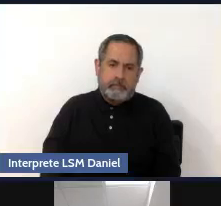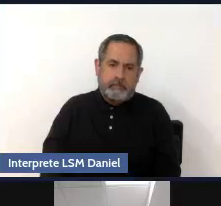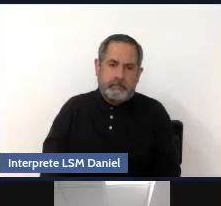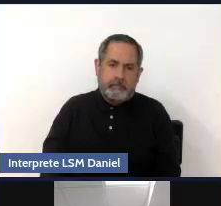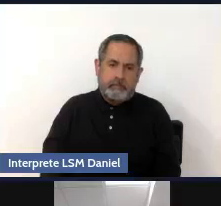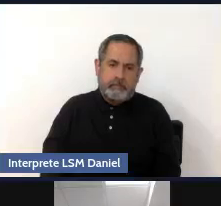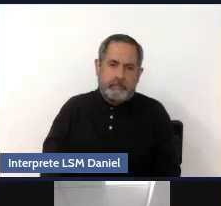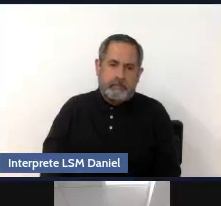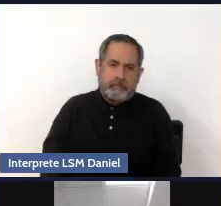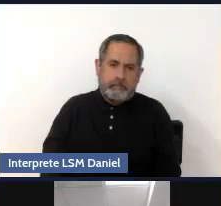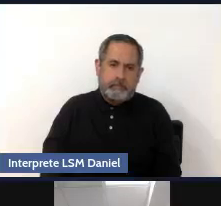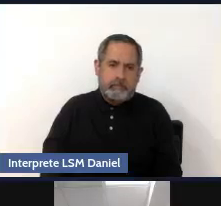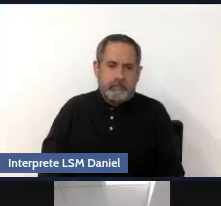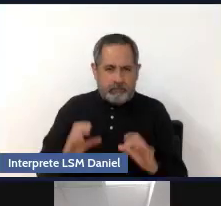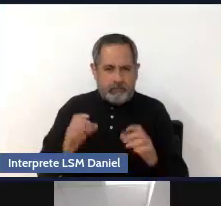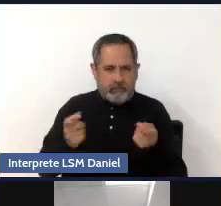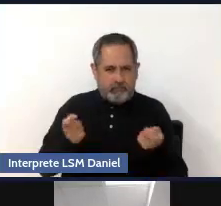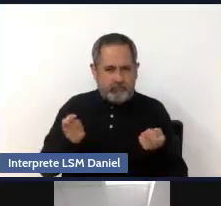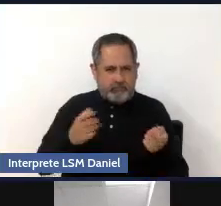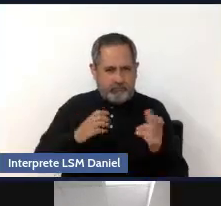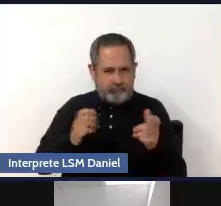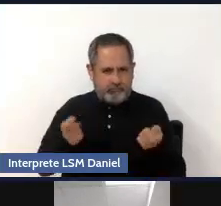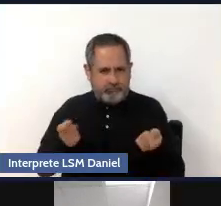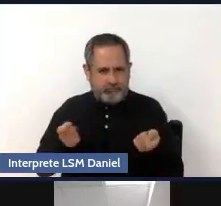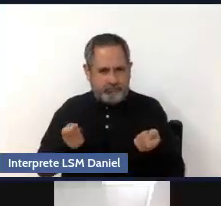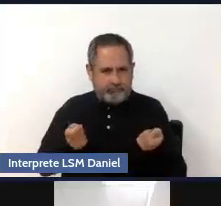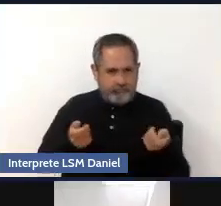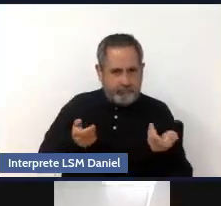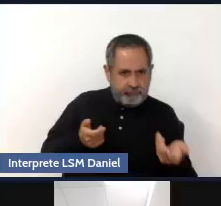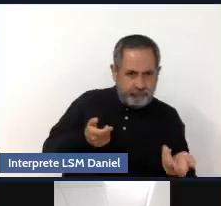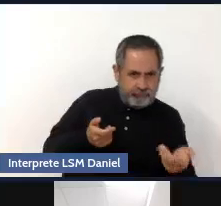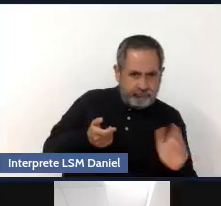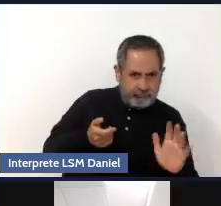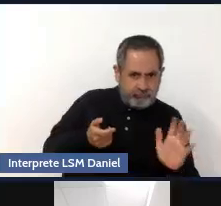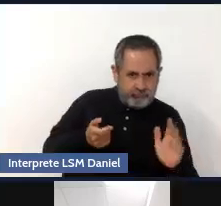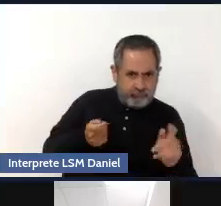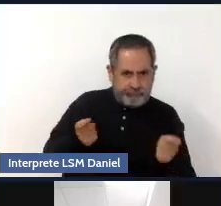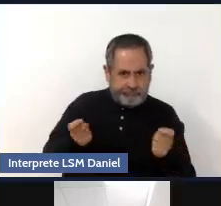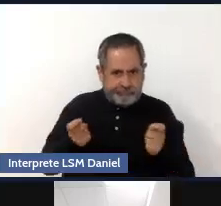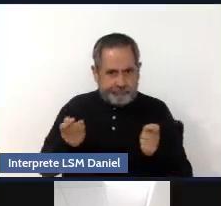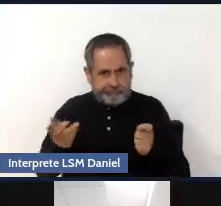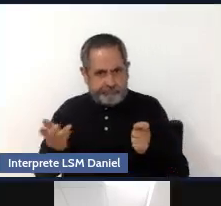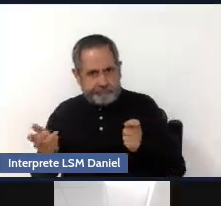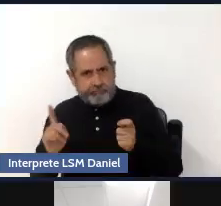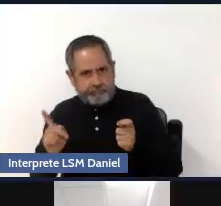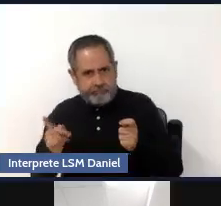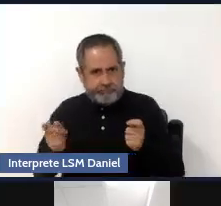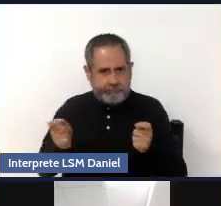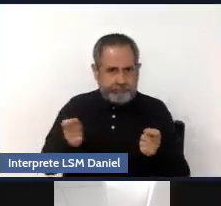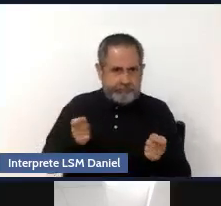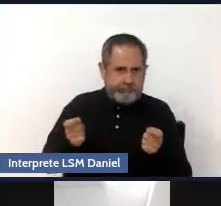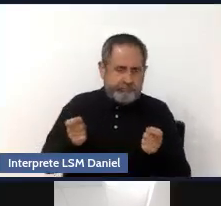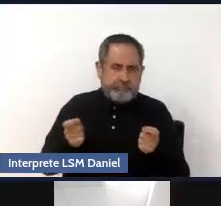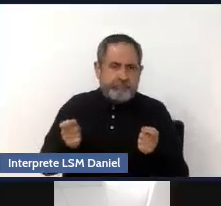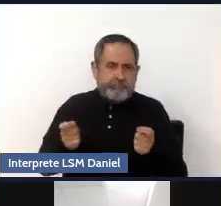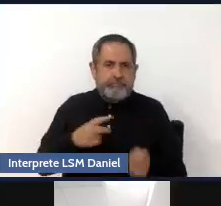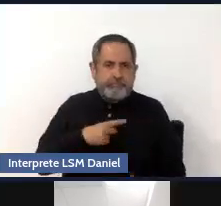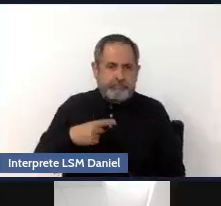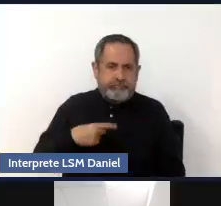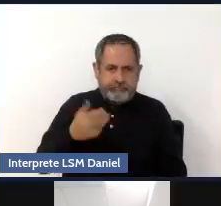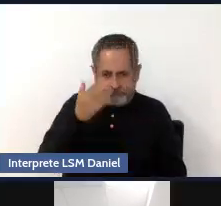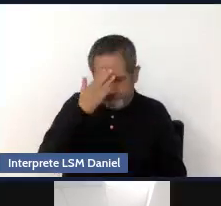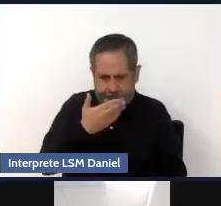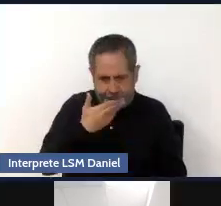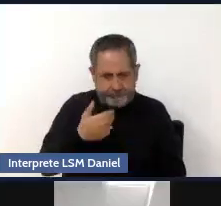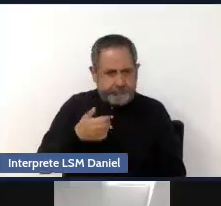El autocontrol es una habilidad también, ¿no? Que podemos desarrollar. ¿Qué